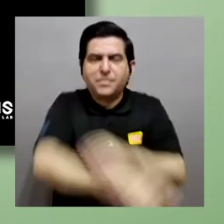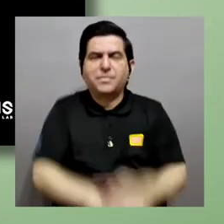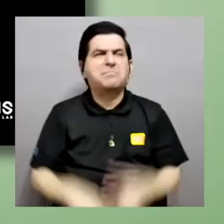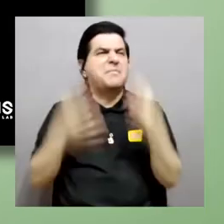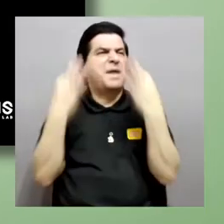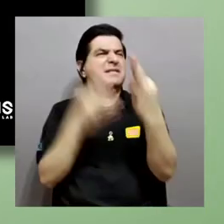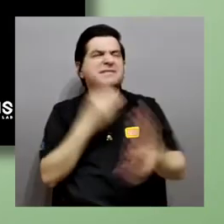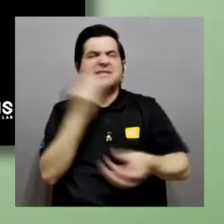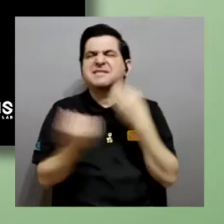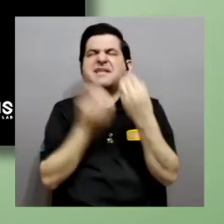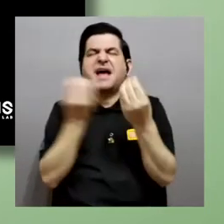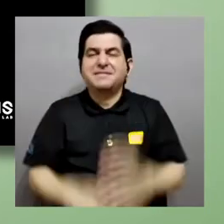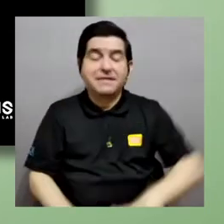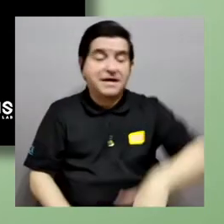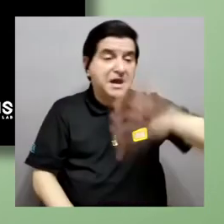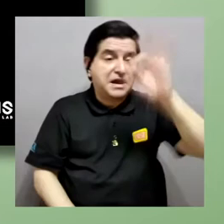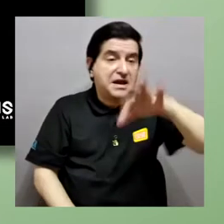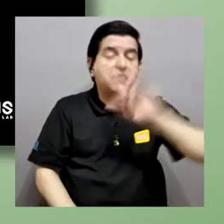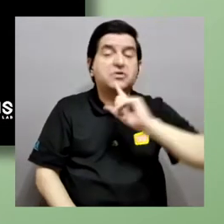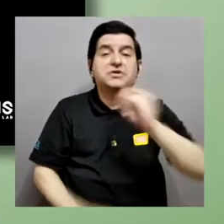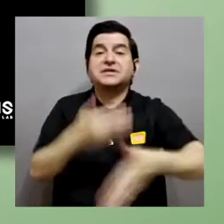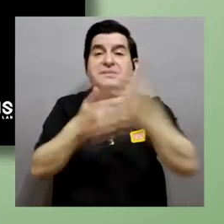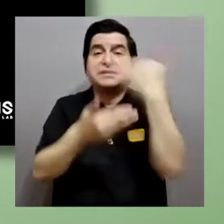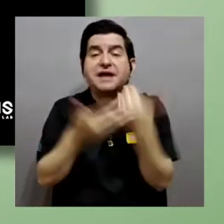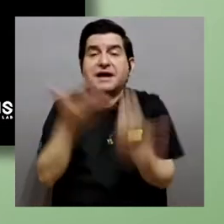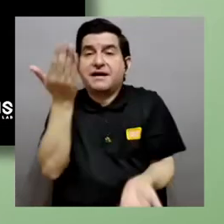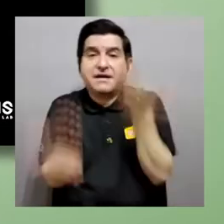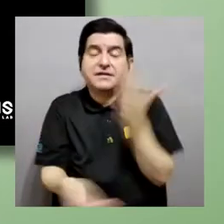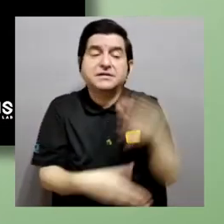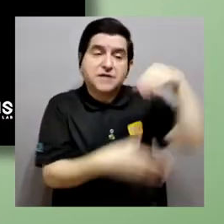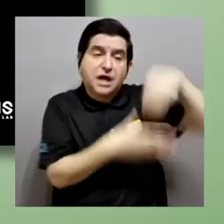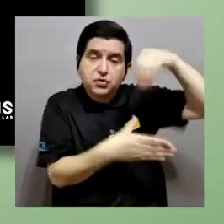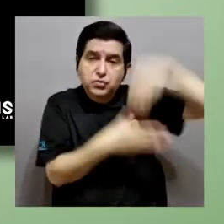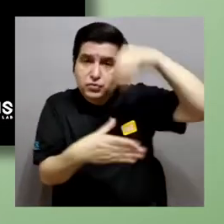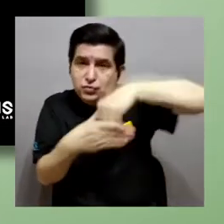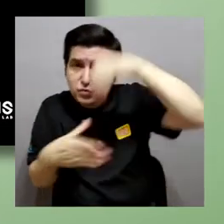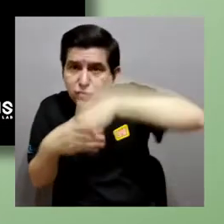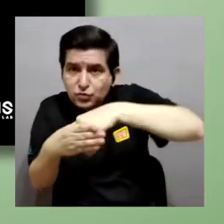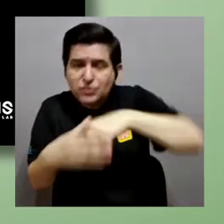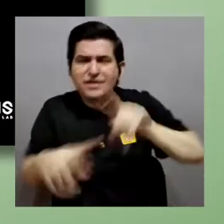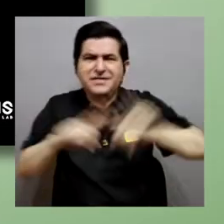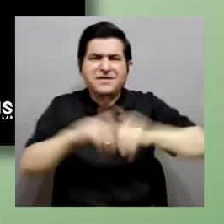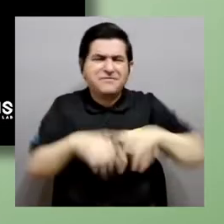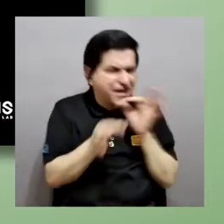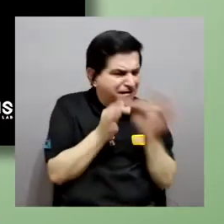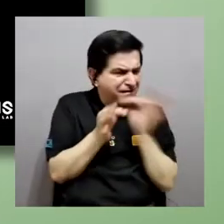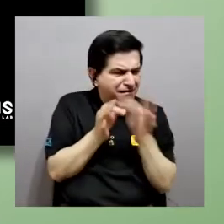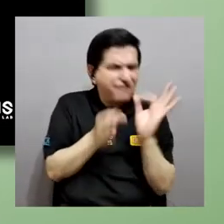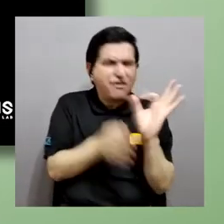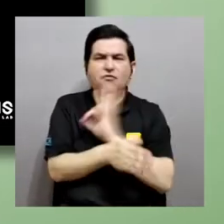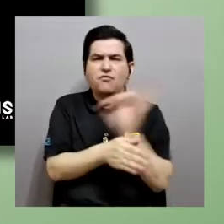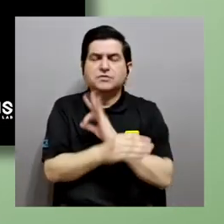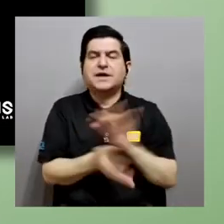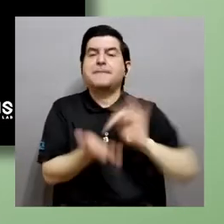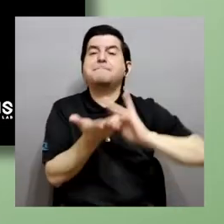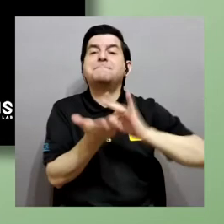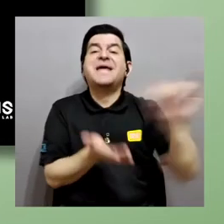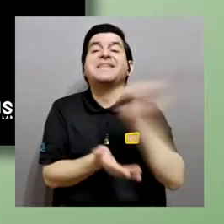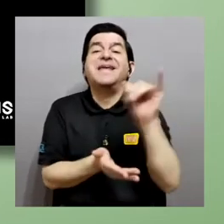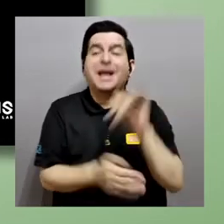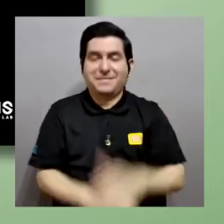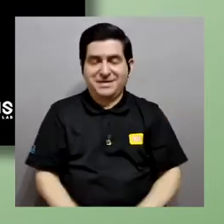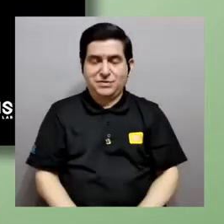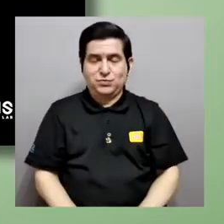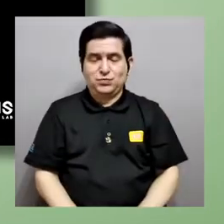encontrar, como les decía, posibles compuestos, ¿verdad? Posibles moléculas que funcionen como medicamentos, como fármacos, para